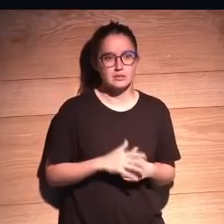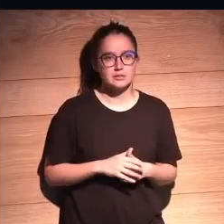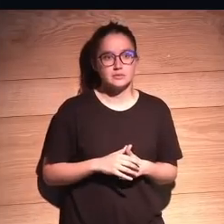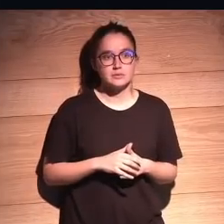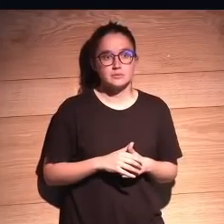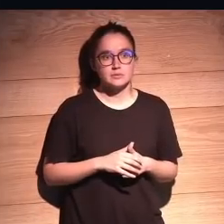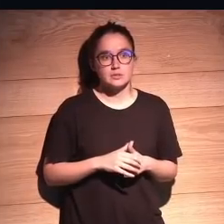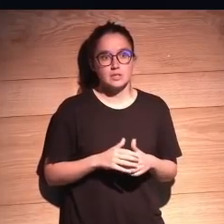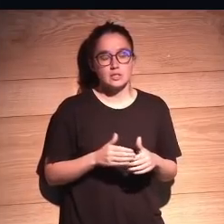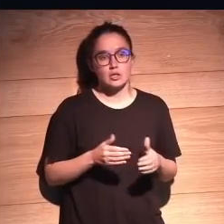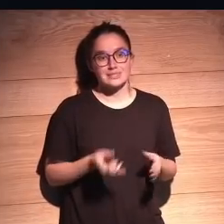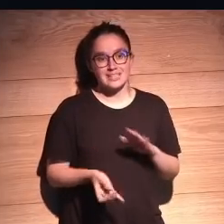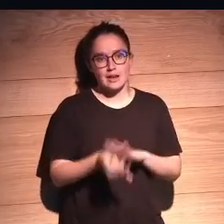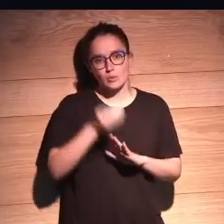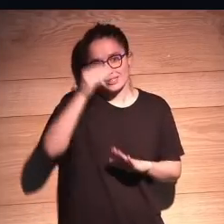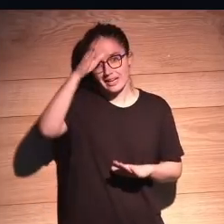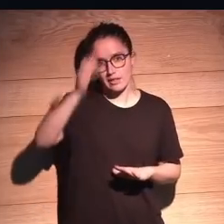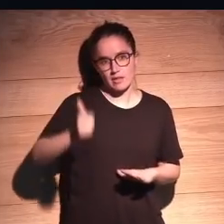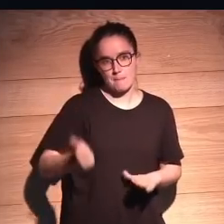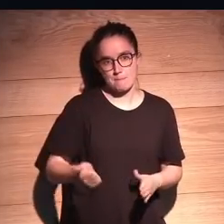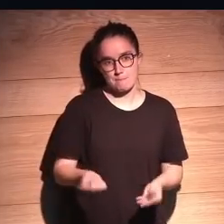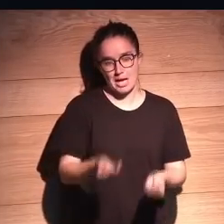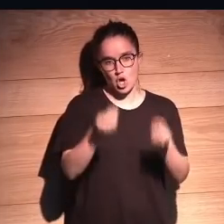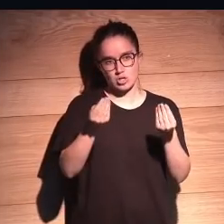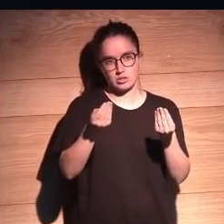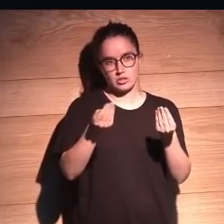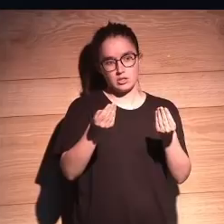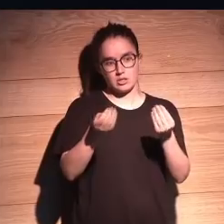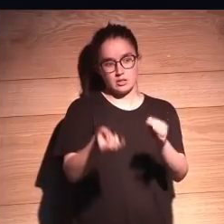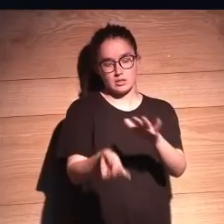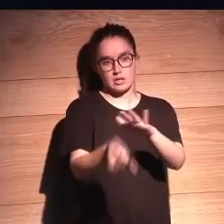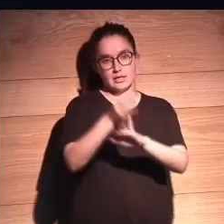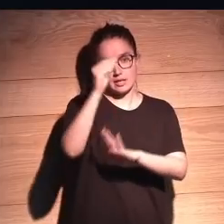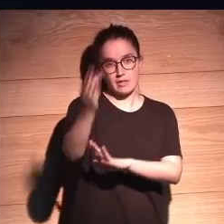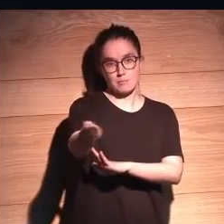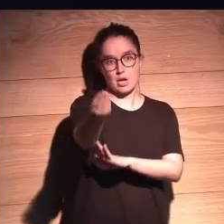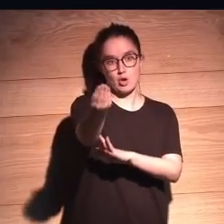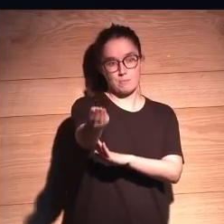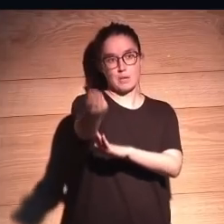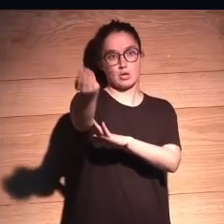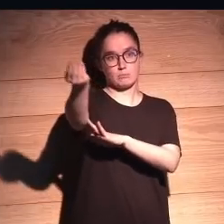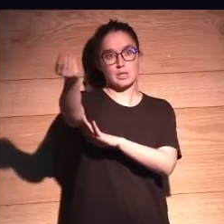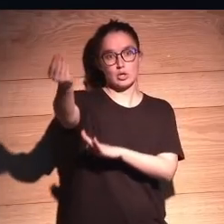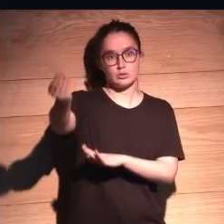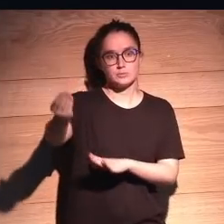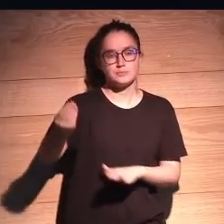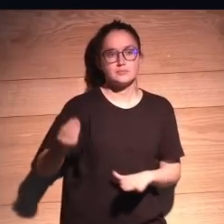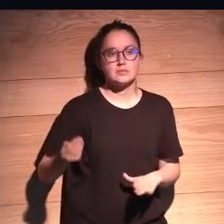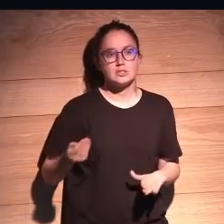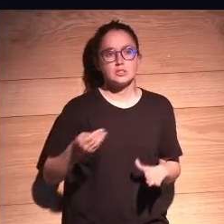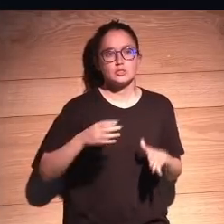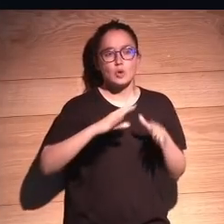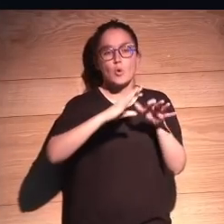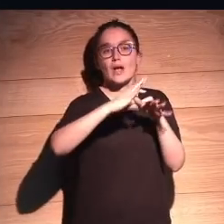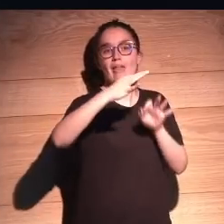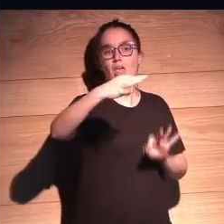pues ella hará una inteligencia mejor que ella y esta a su vez hará otra inteligencia mejor que ella y se produce